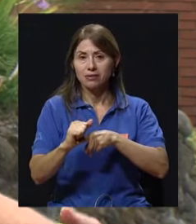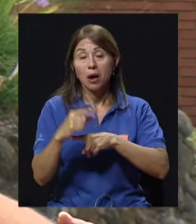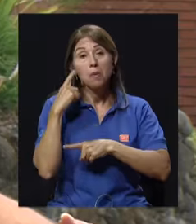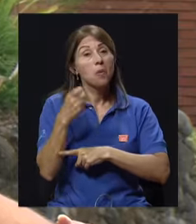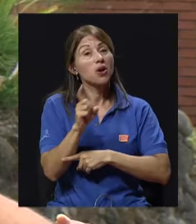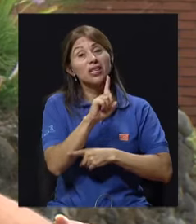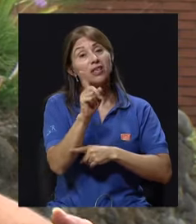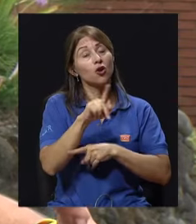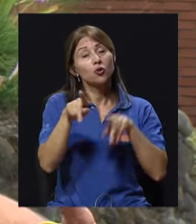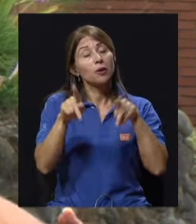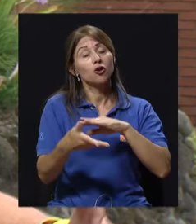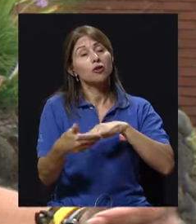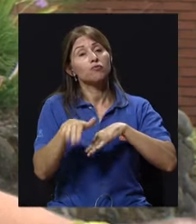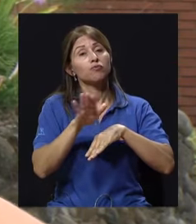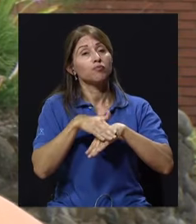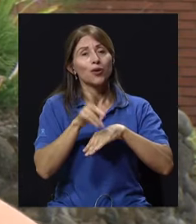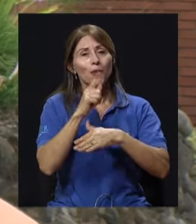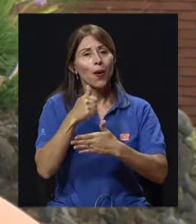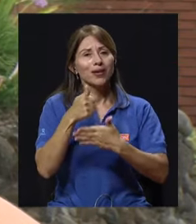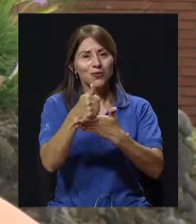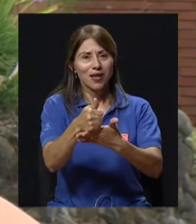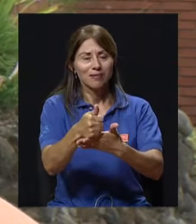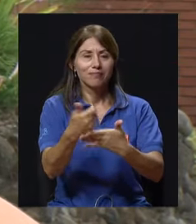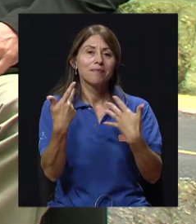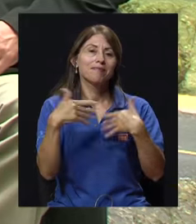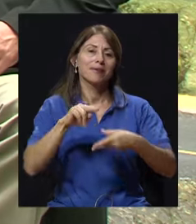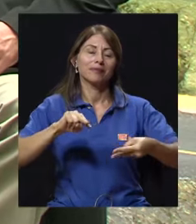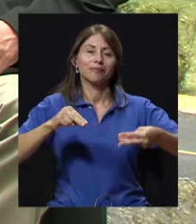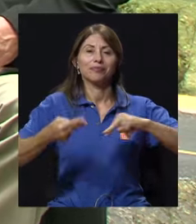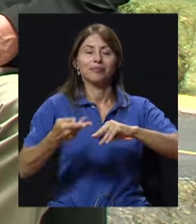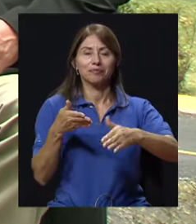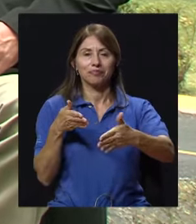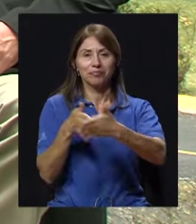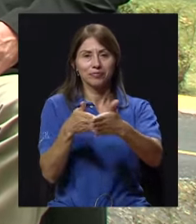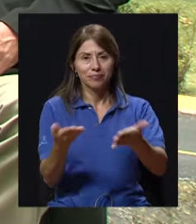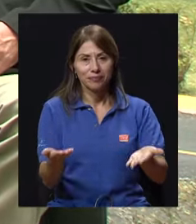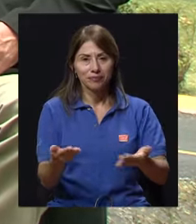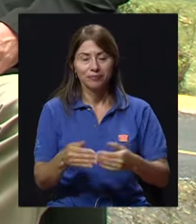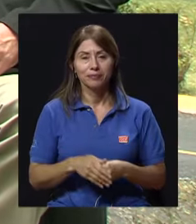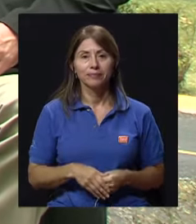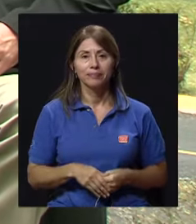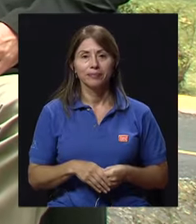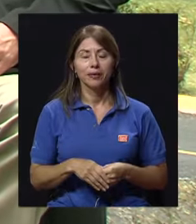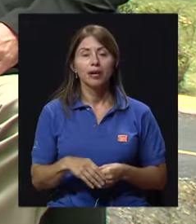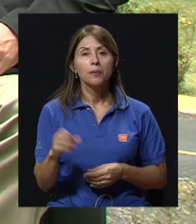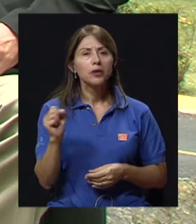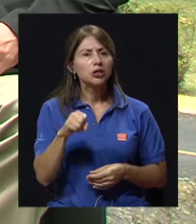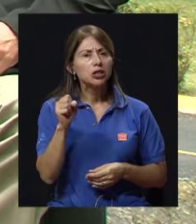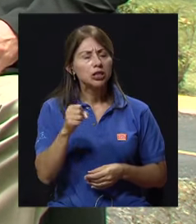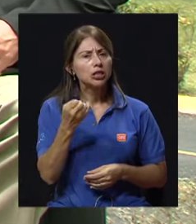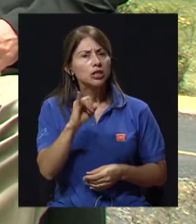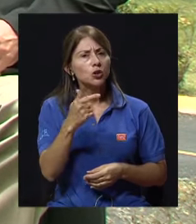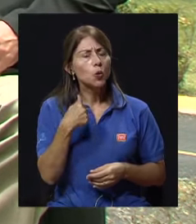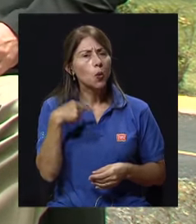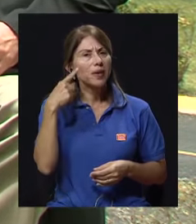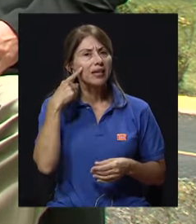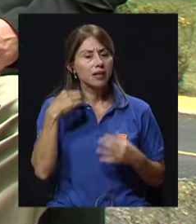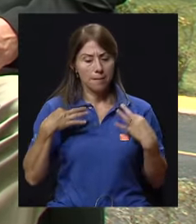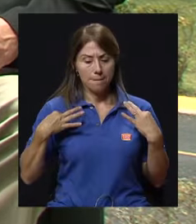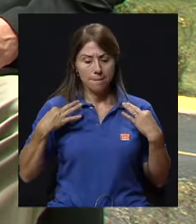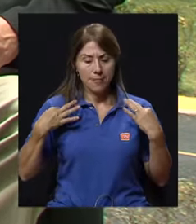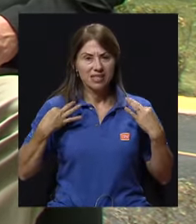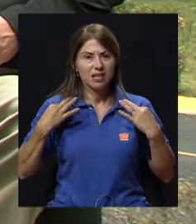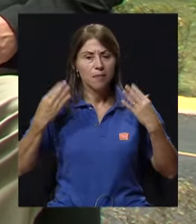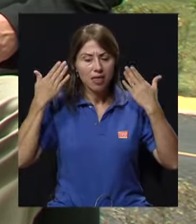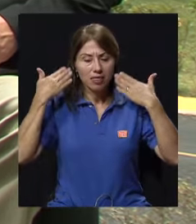en lugar de ayudar, van a perjudicar. Claro que sí. Maribel, y si uno piensa, bueno, en indumentaria,